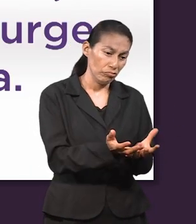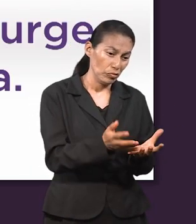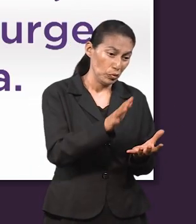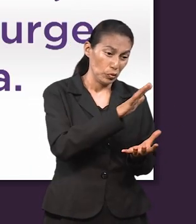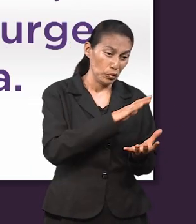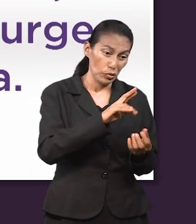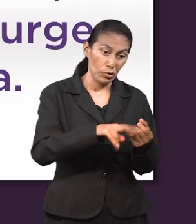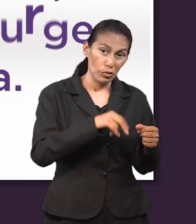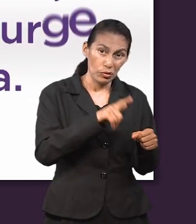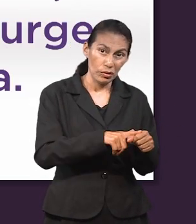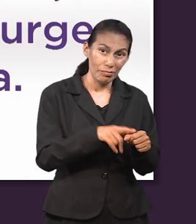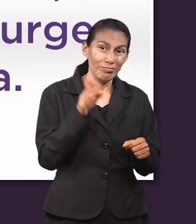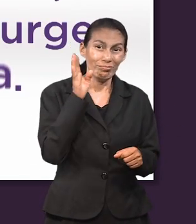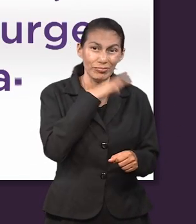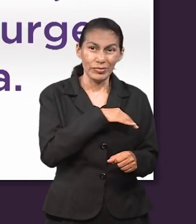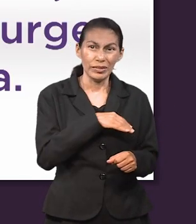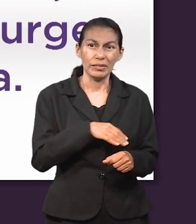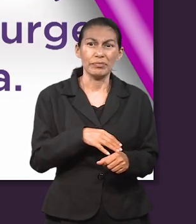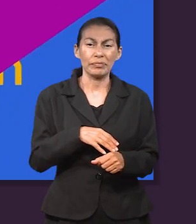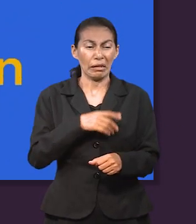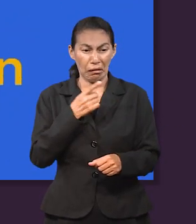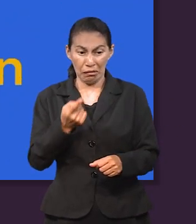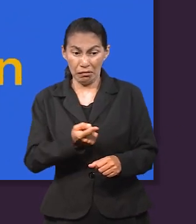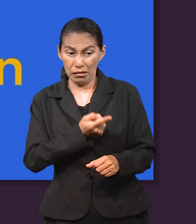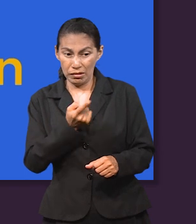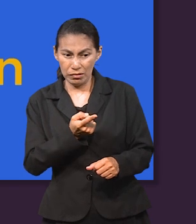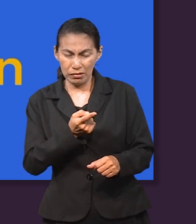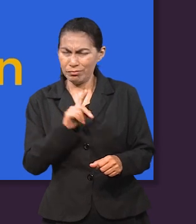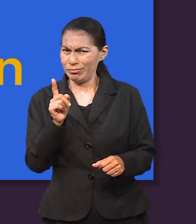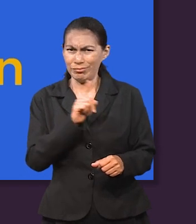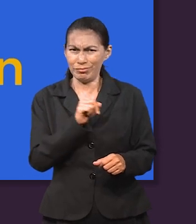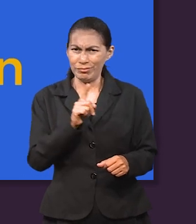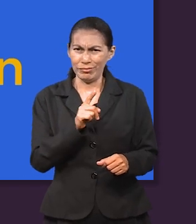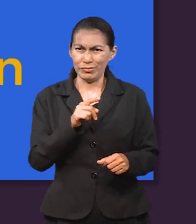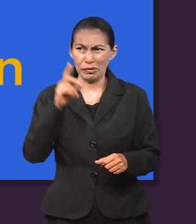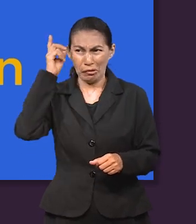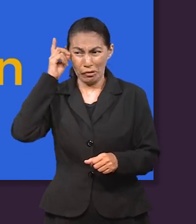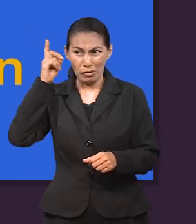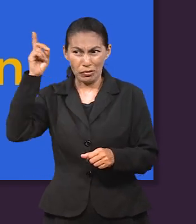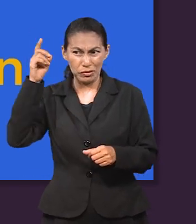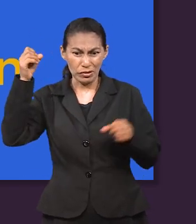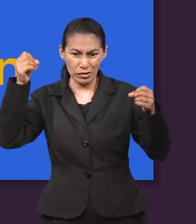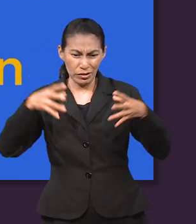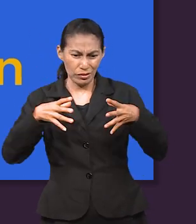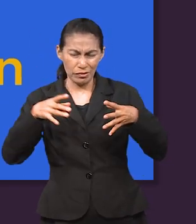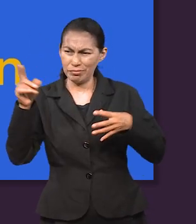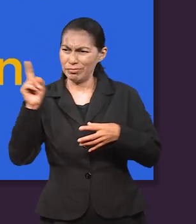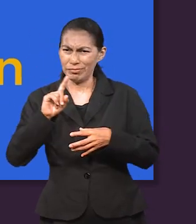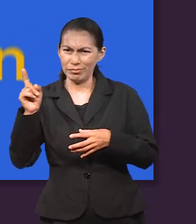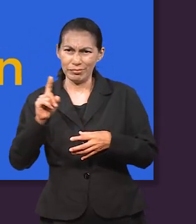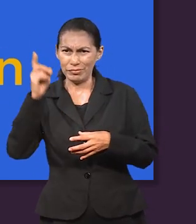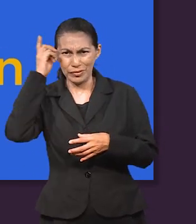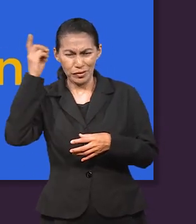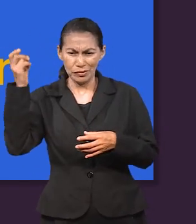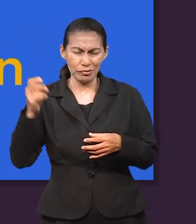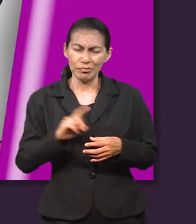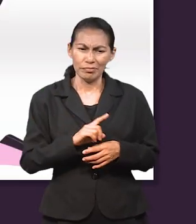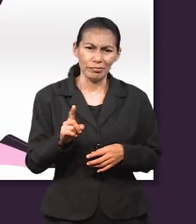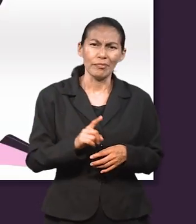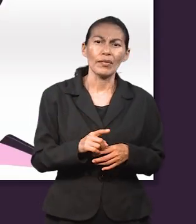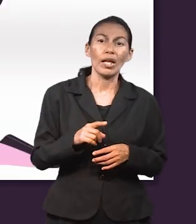naturaleza, pero no surge de ella. El mal no es eterno ni coeterno con Dios ni con la creación.